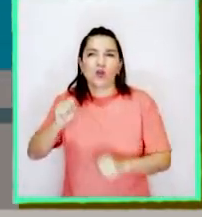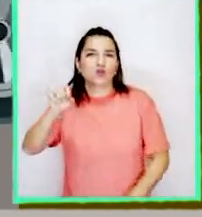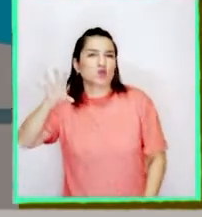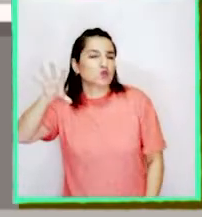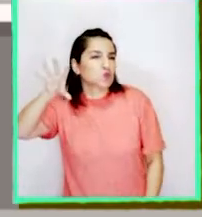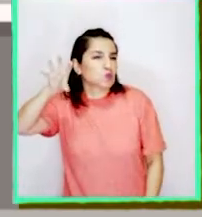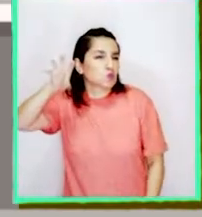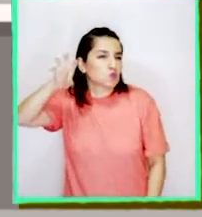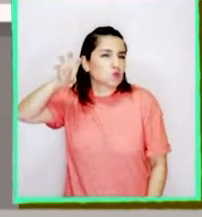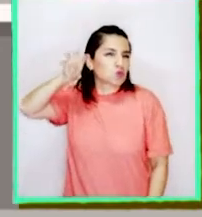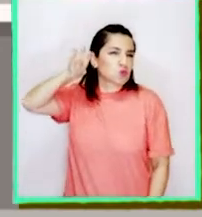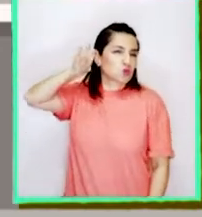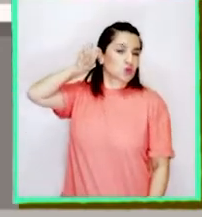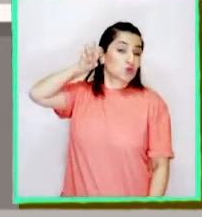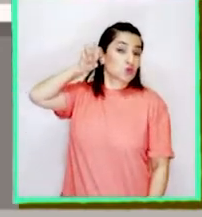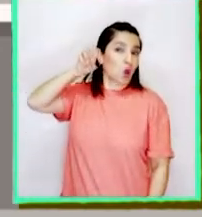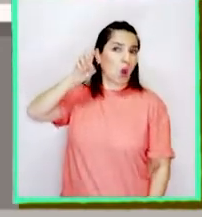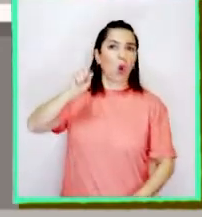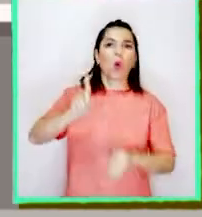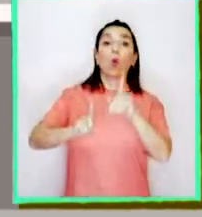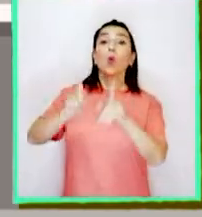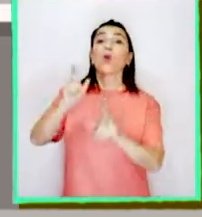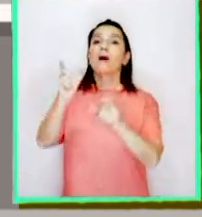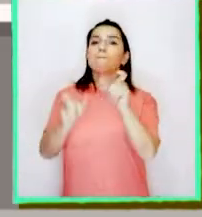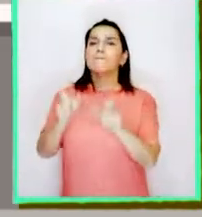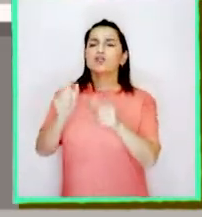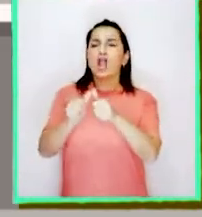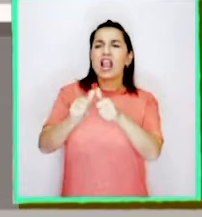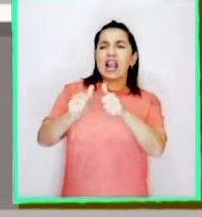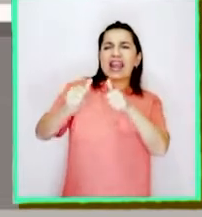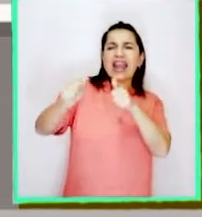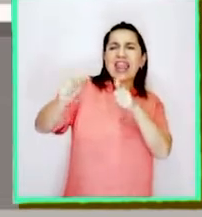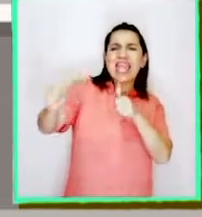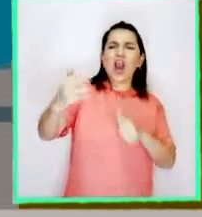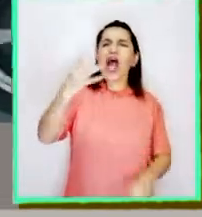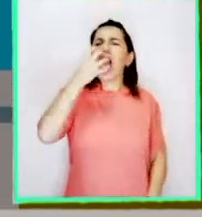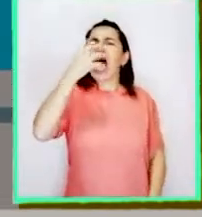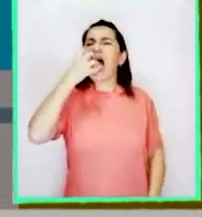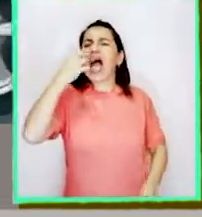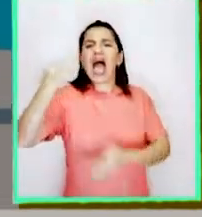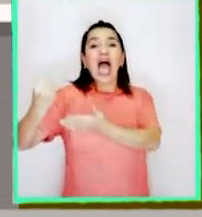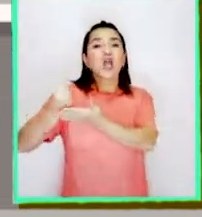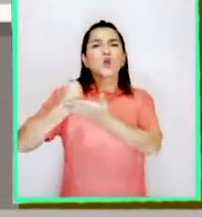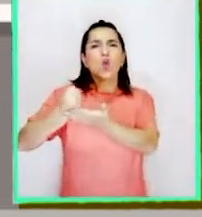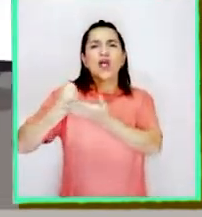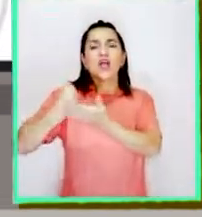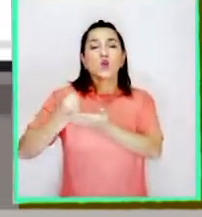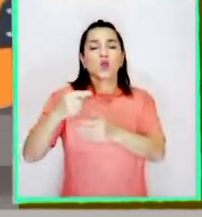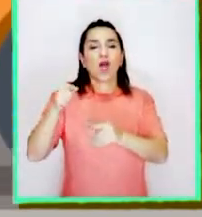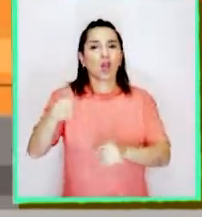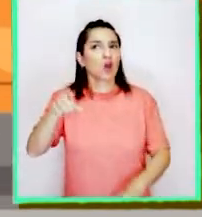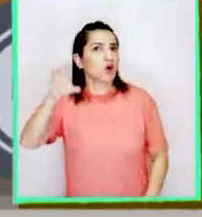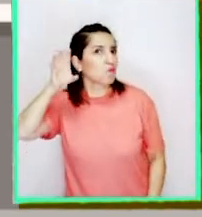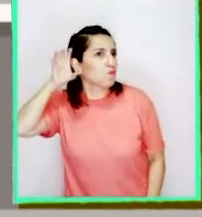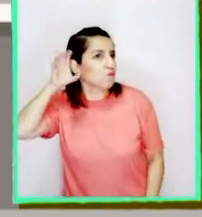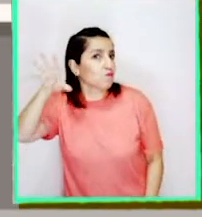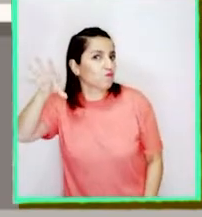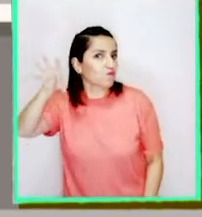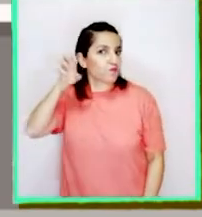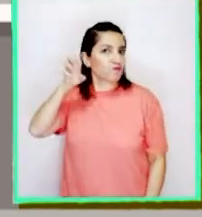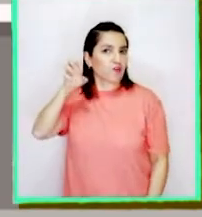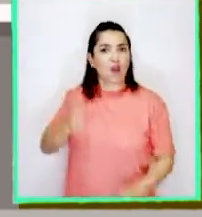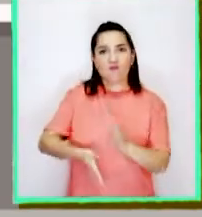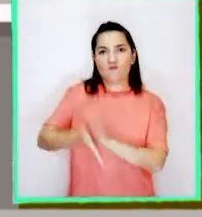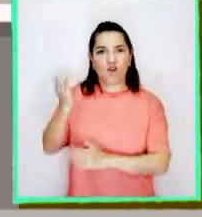imperceptible. Por ejemplo, si alguien está pidiendo ayuda, desde muy lejos yo puedo escucharla e ir a ayudarla.